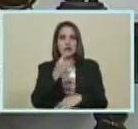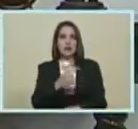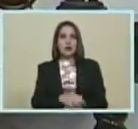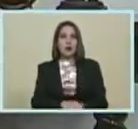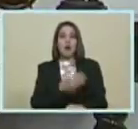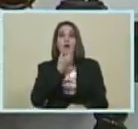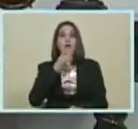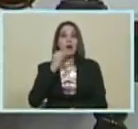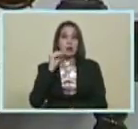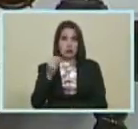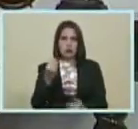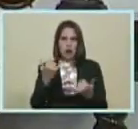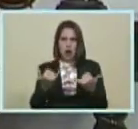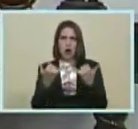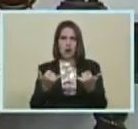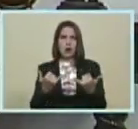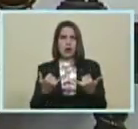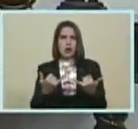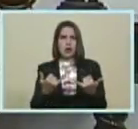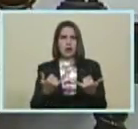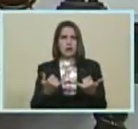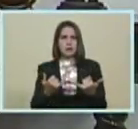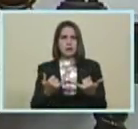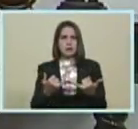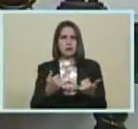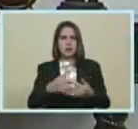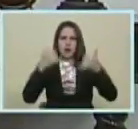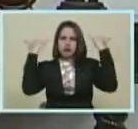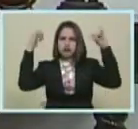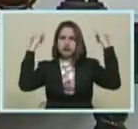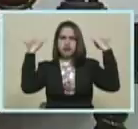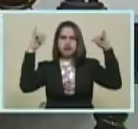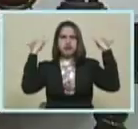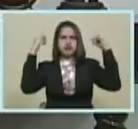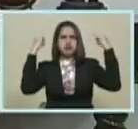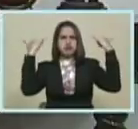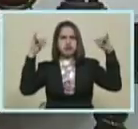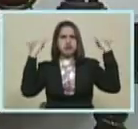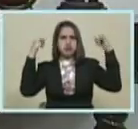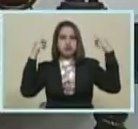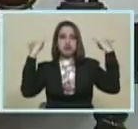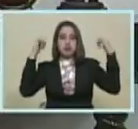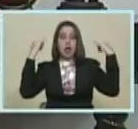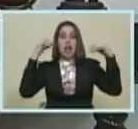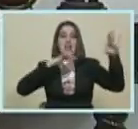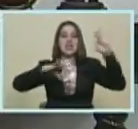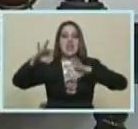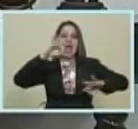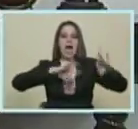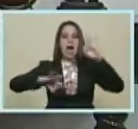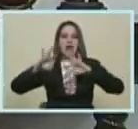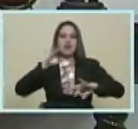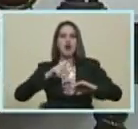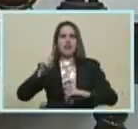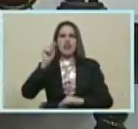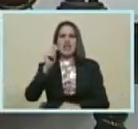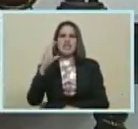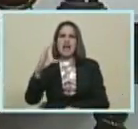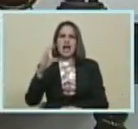dice que la juventud... ...está en este momento... ...celebrando... ...en rumba... ...en el Teatro Teresa Carreño...